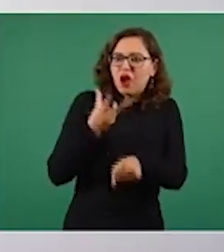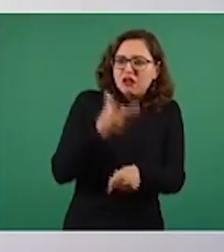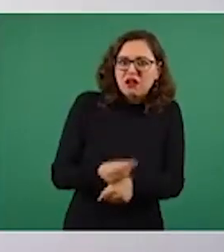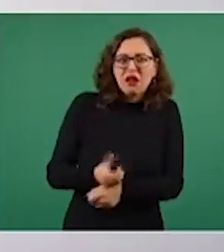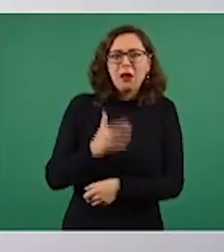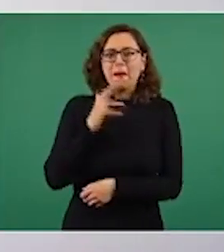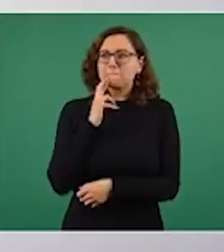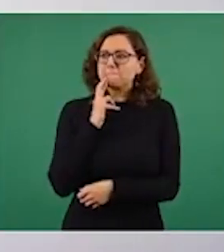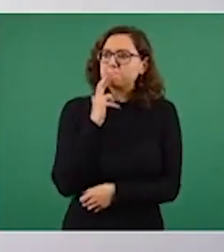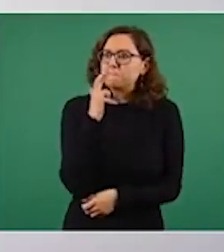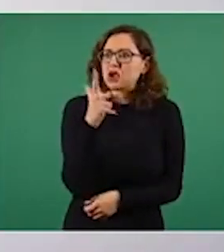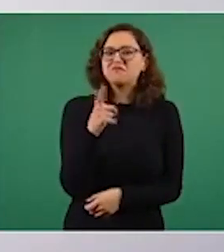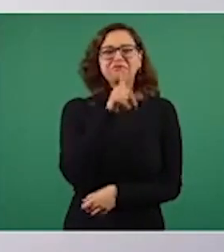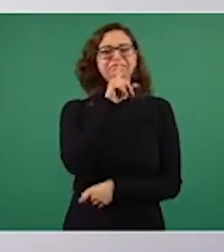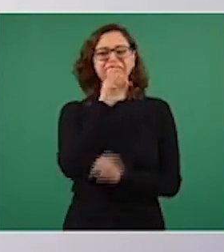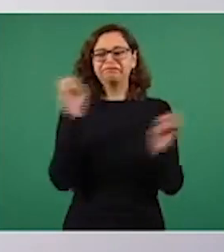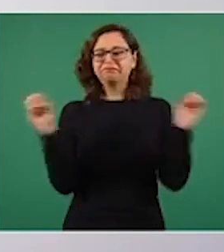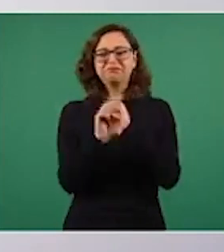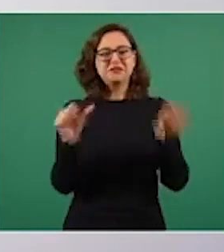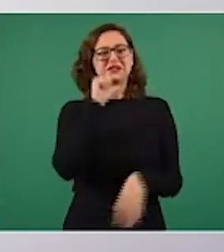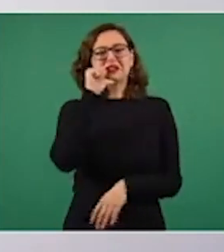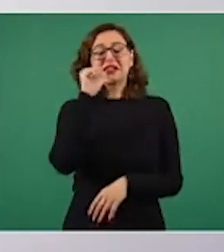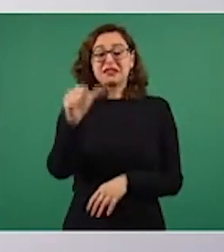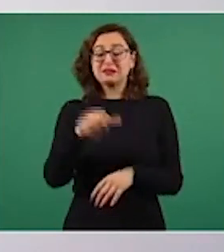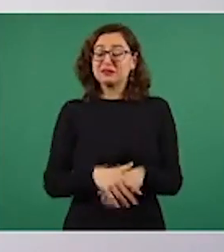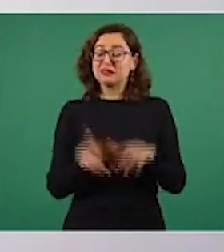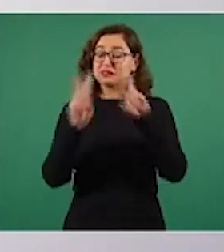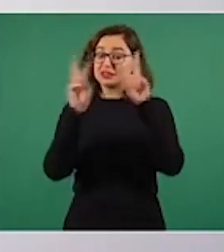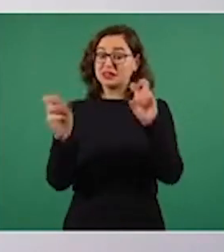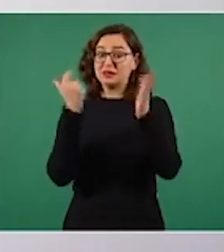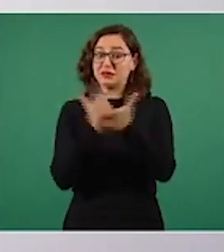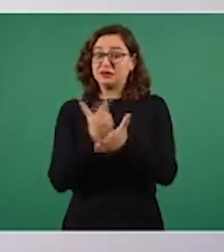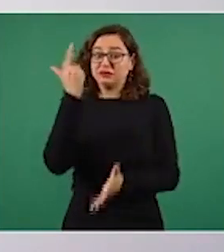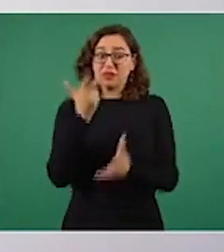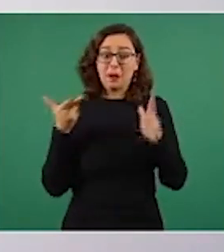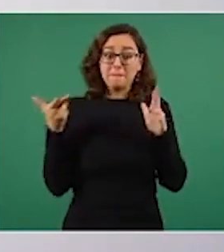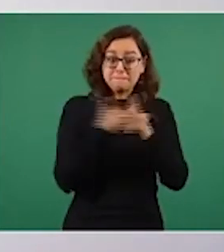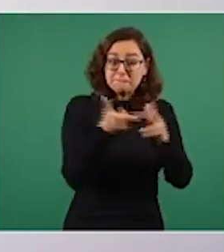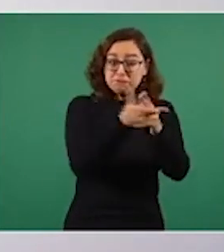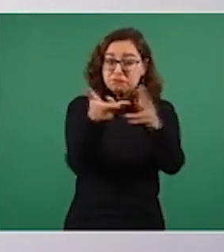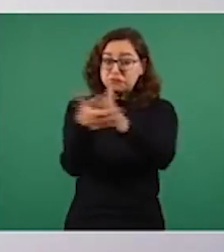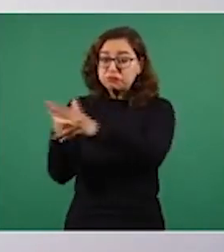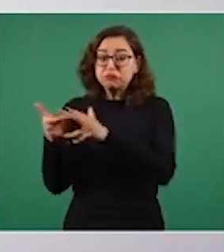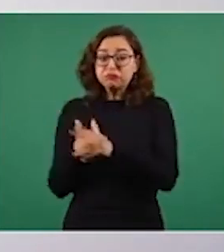en el caso de homicidios, y lleve 12 años